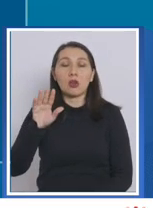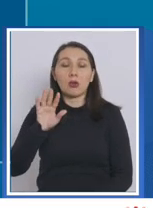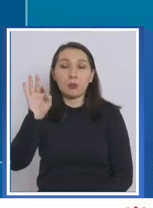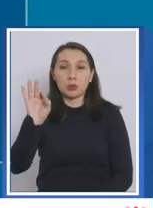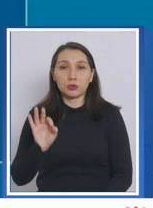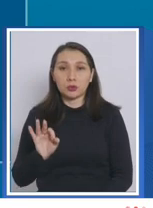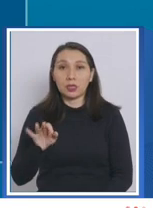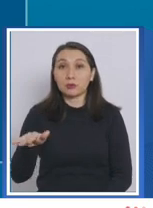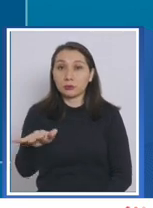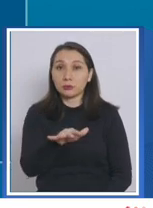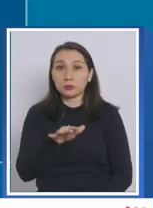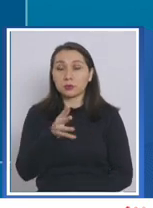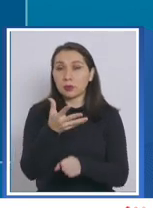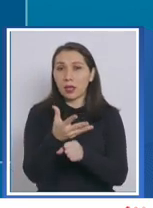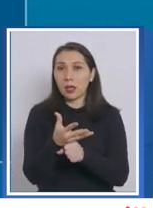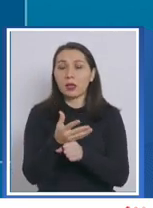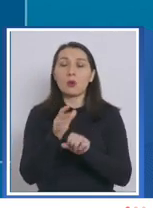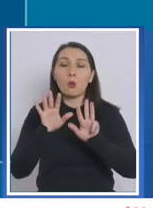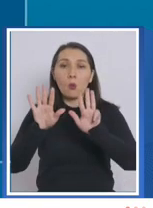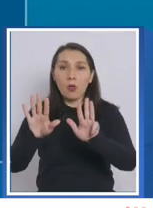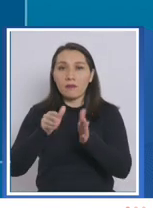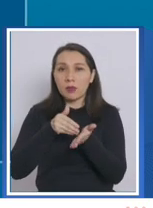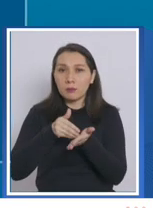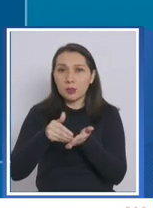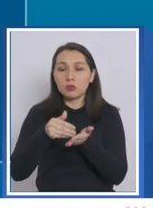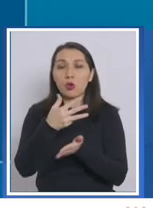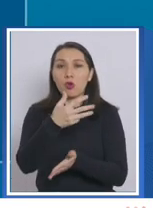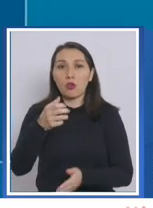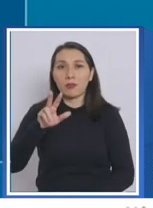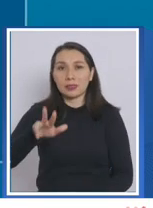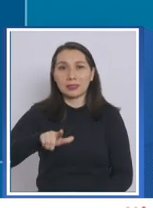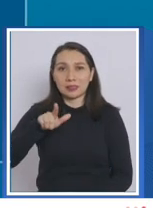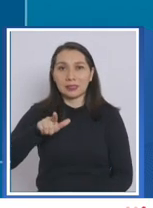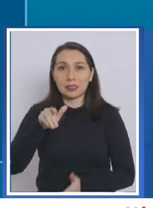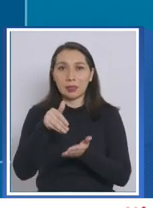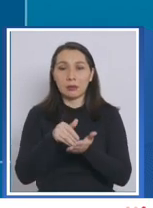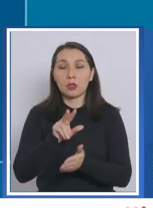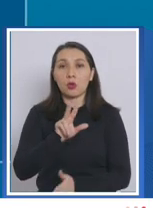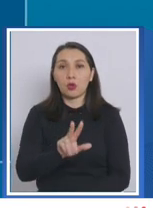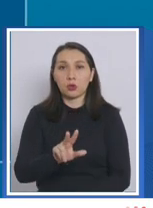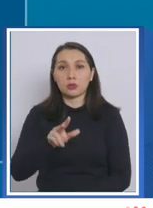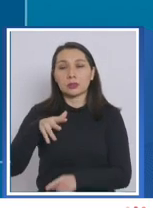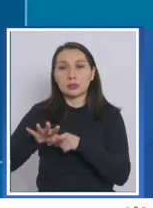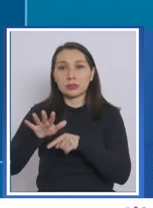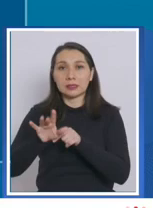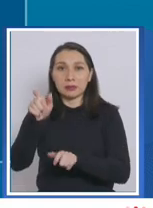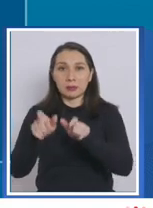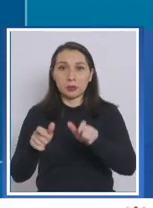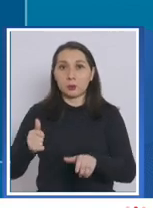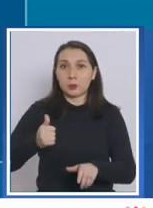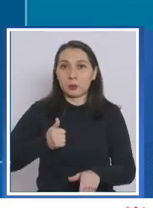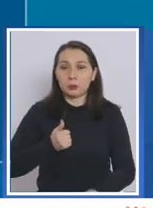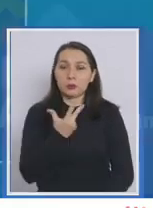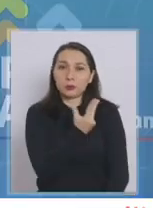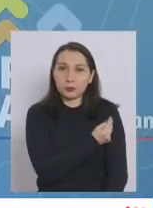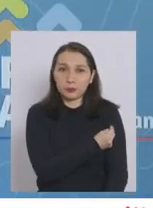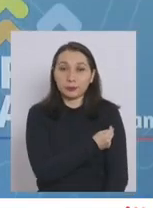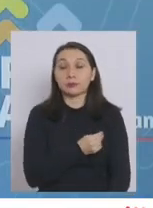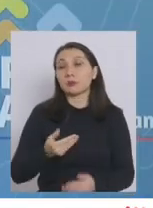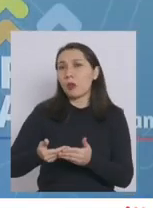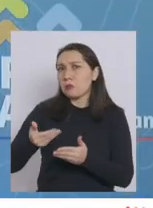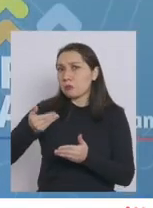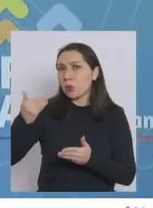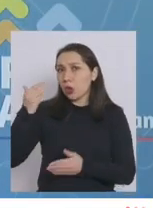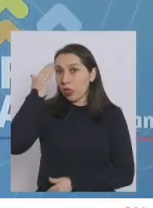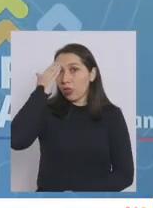de las cuales corresponden a 9.917.815 personas. Hace unos